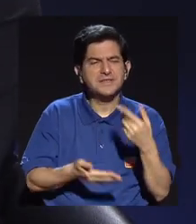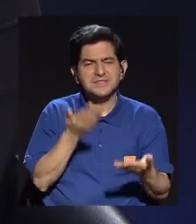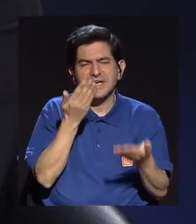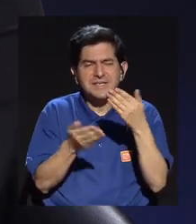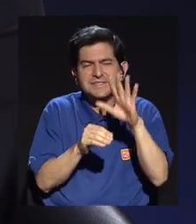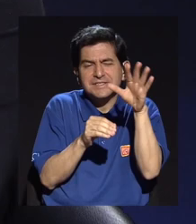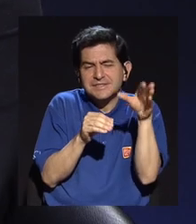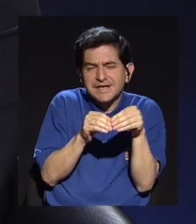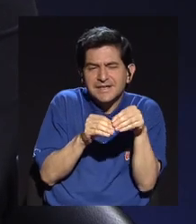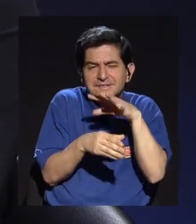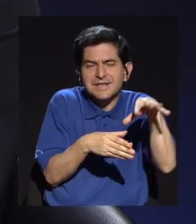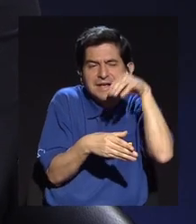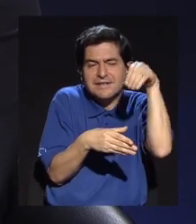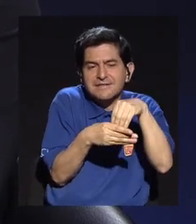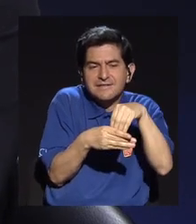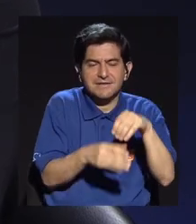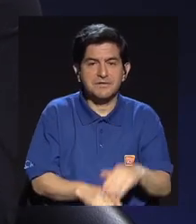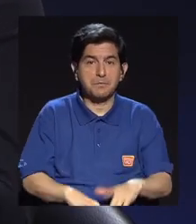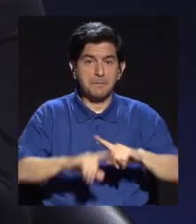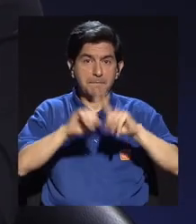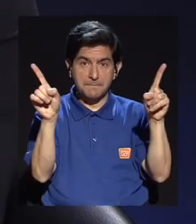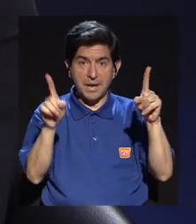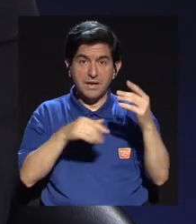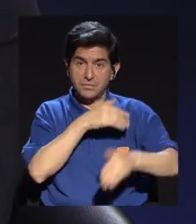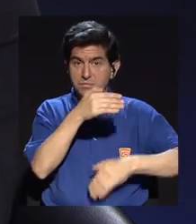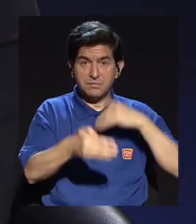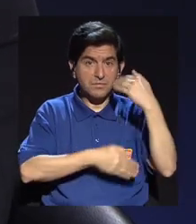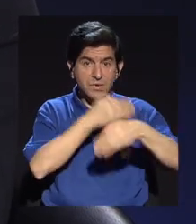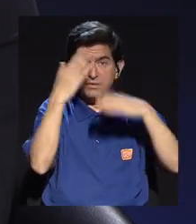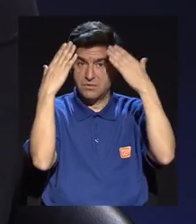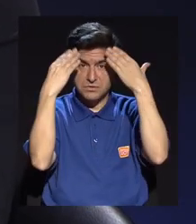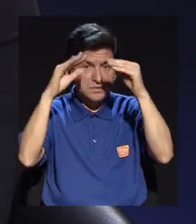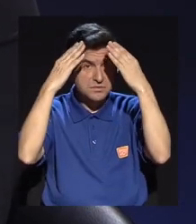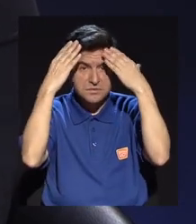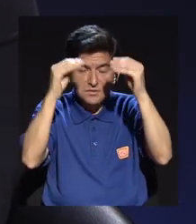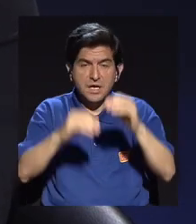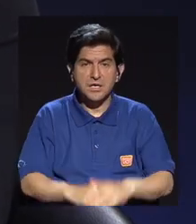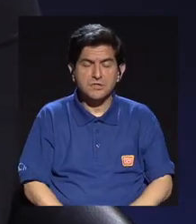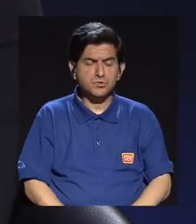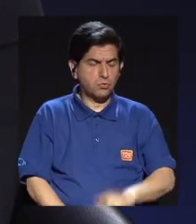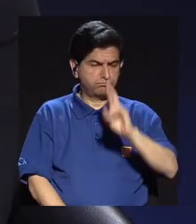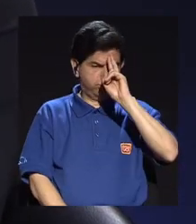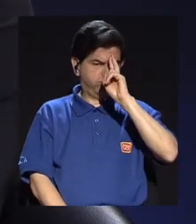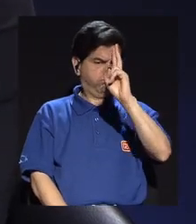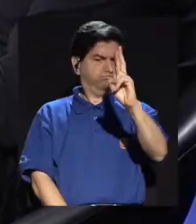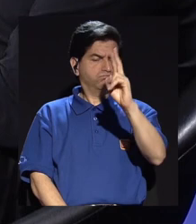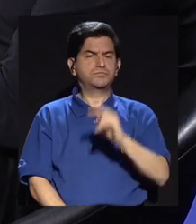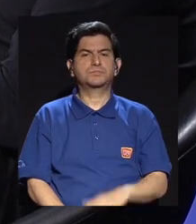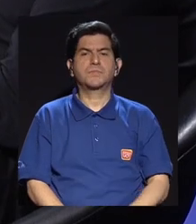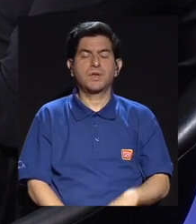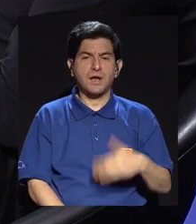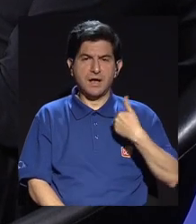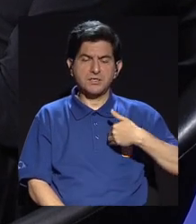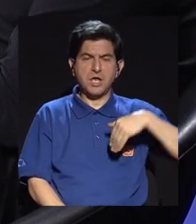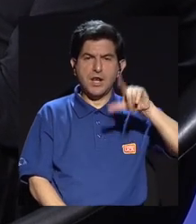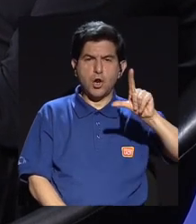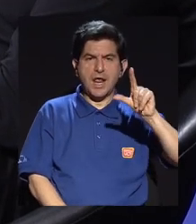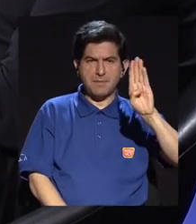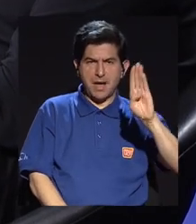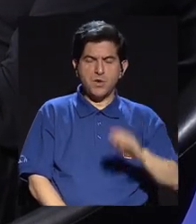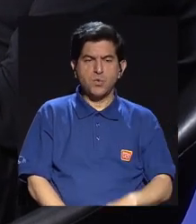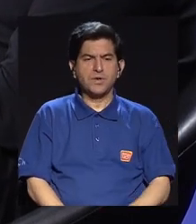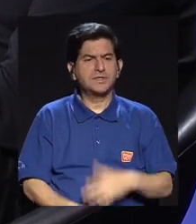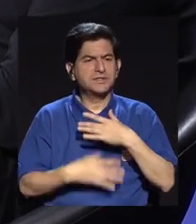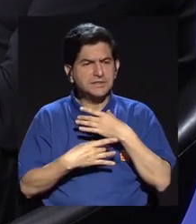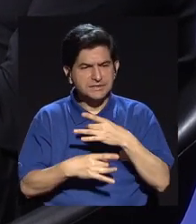esto podríamos agregarle este contexto, pero en sí el proceso de la información ha sido muy respetuoso. A don Leonel me